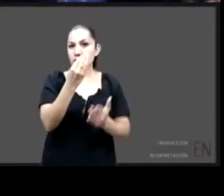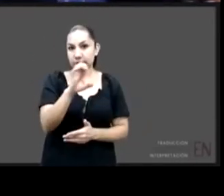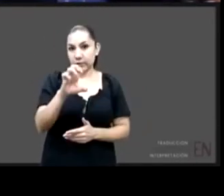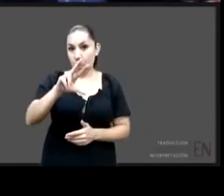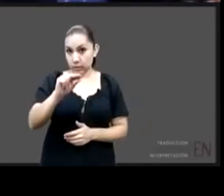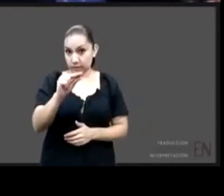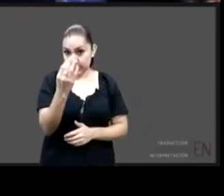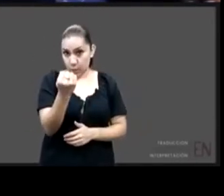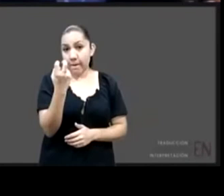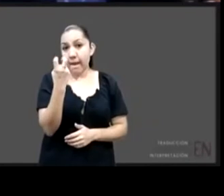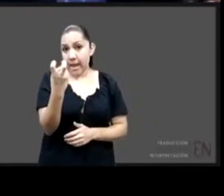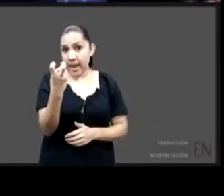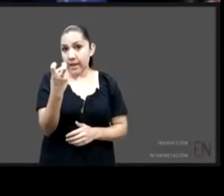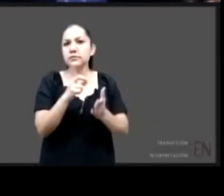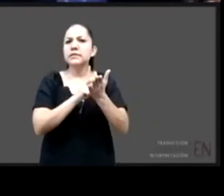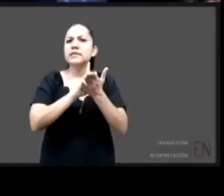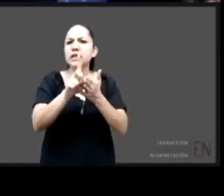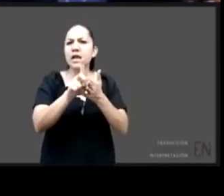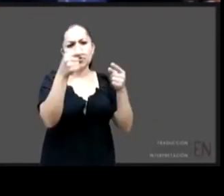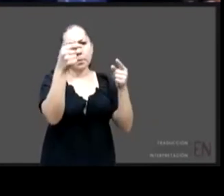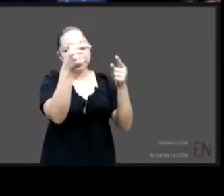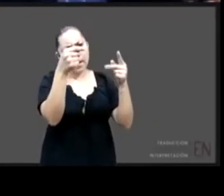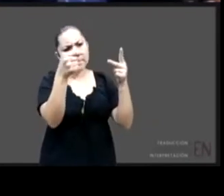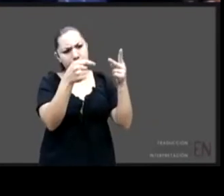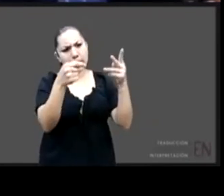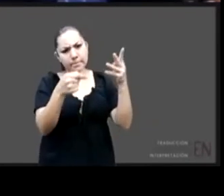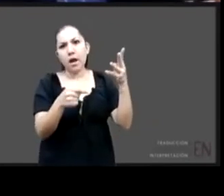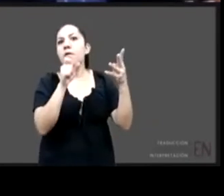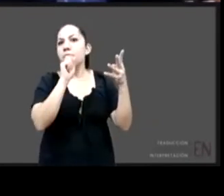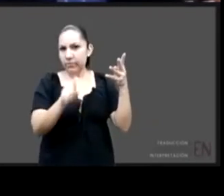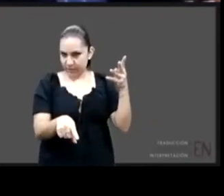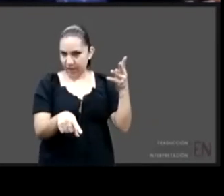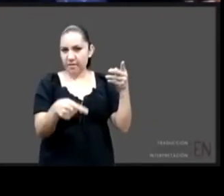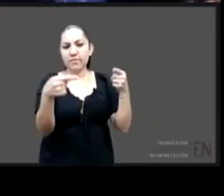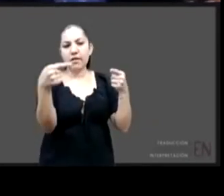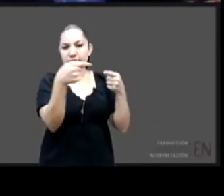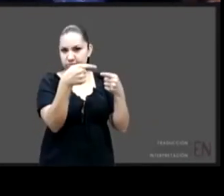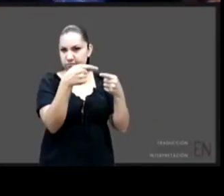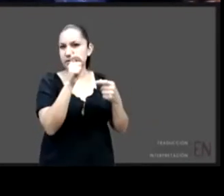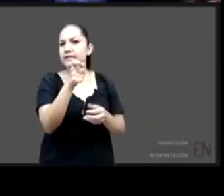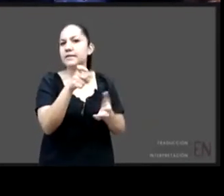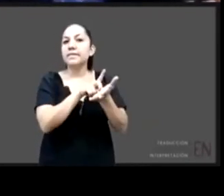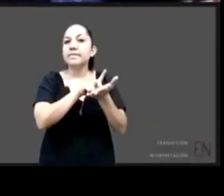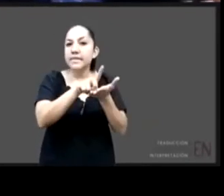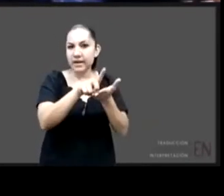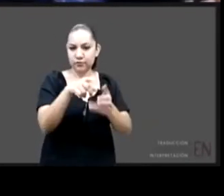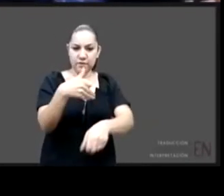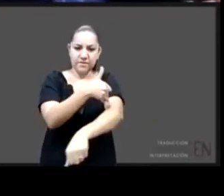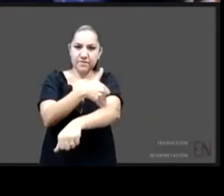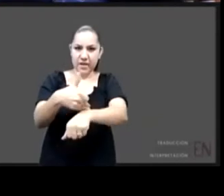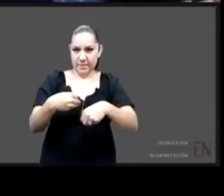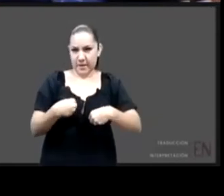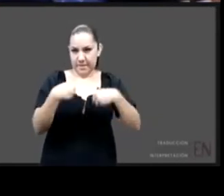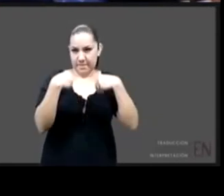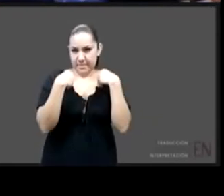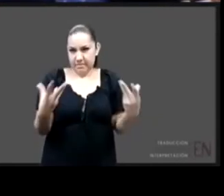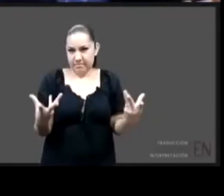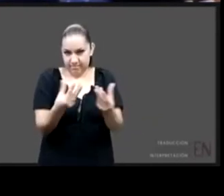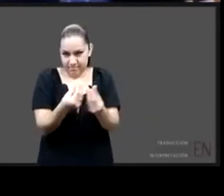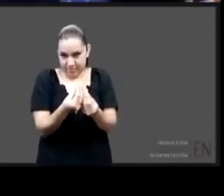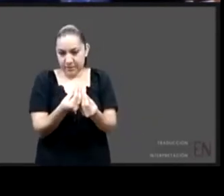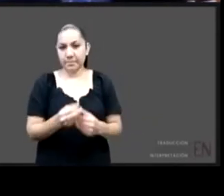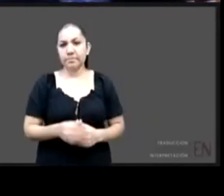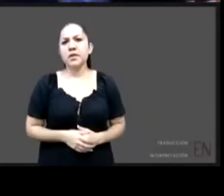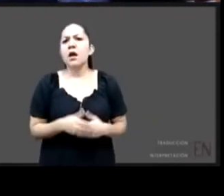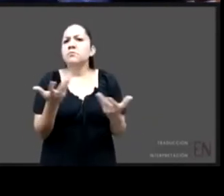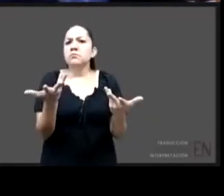entre este listado de derechos siempre está el derecho a vivir en familia y es una cuestión que aunque no nos lo hubiera dicho la